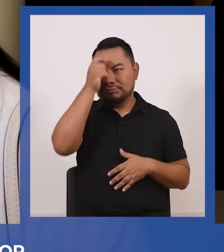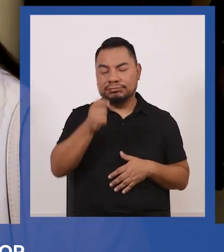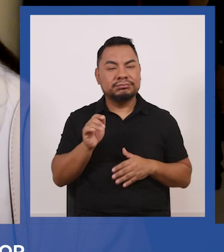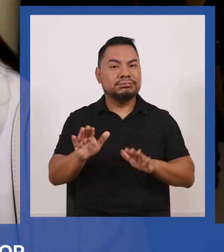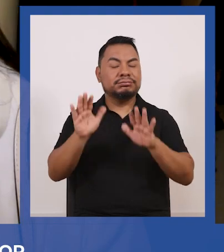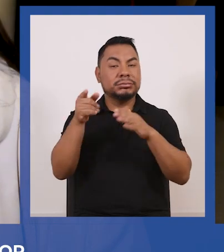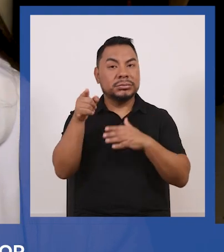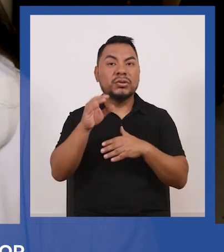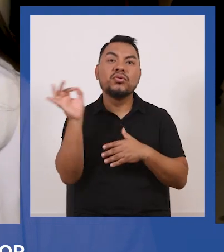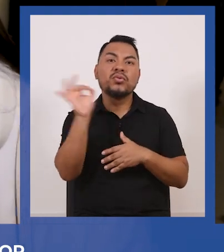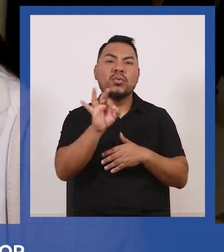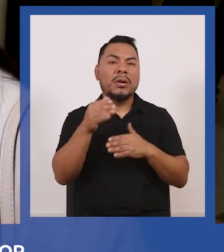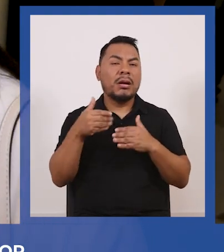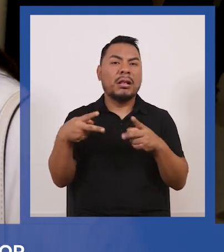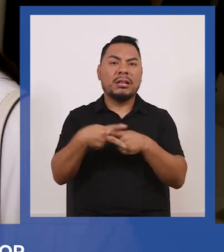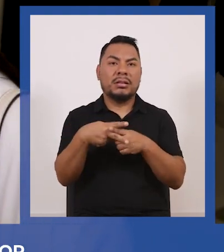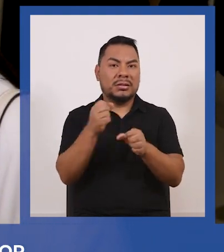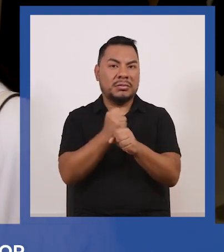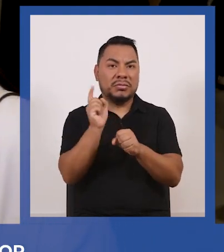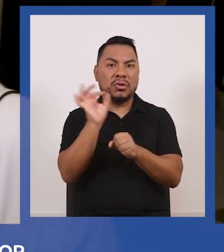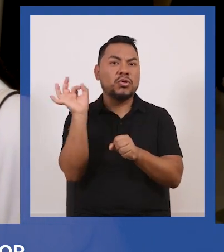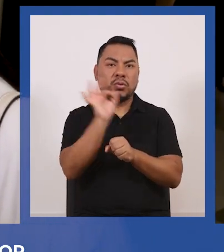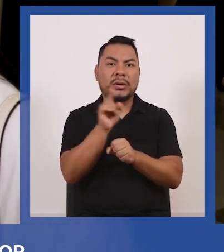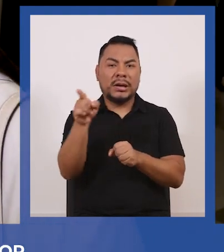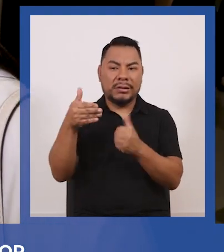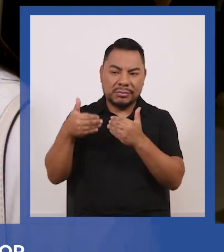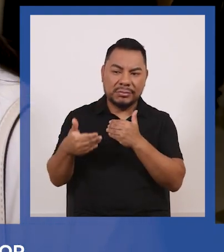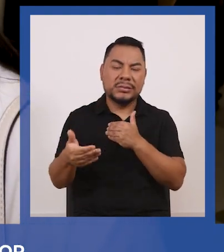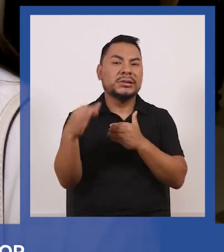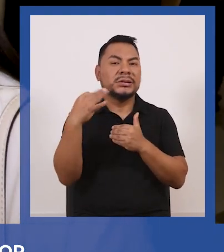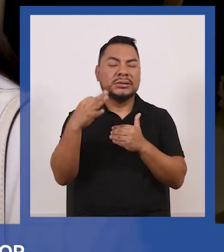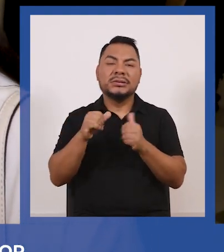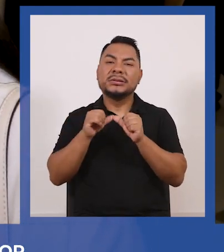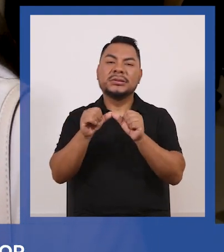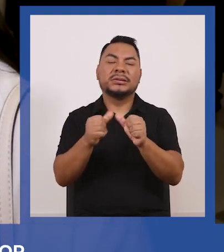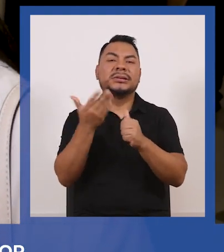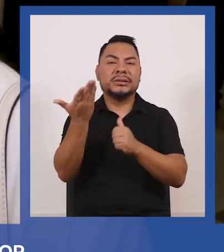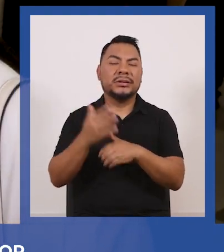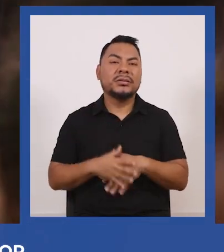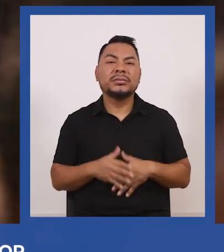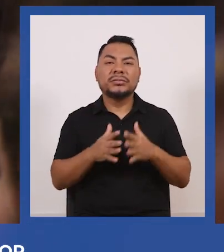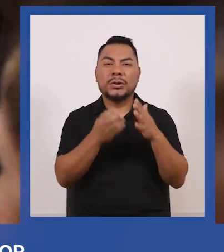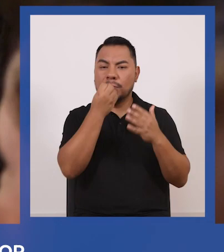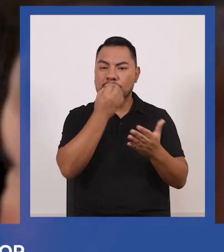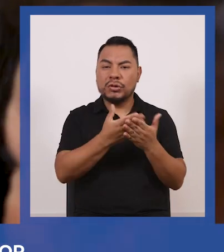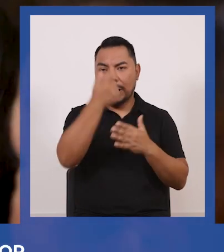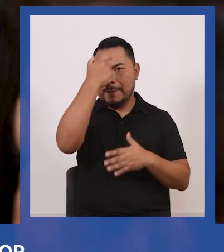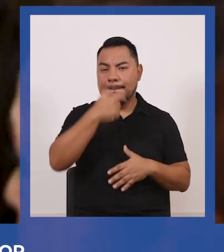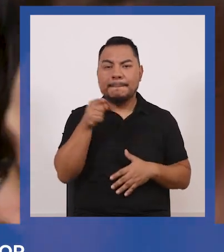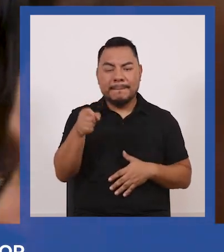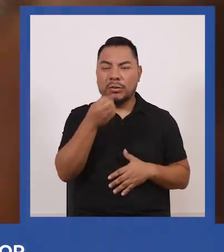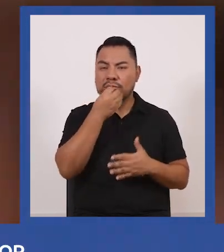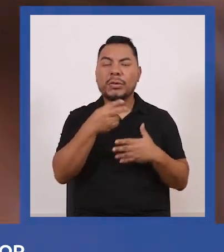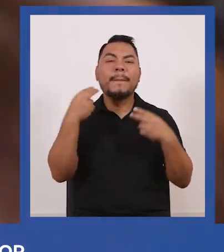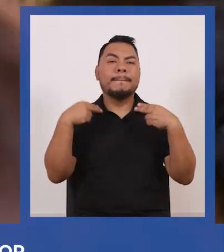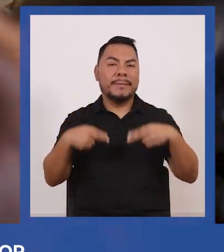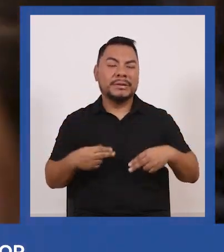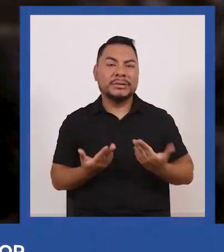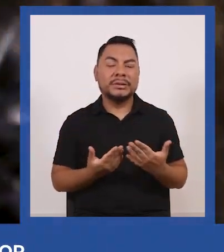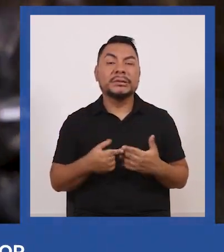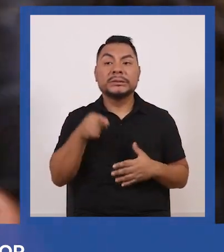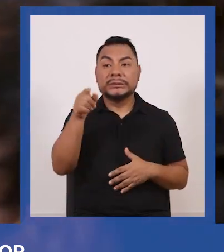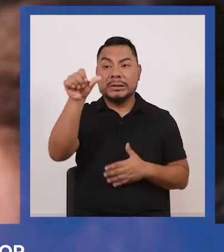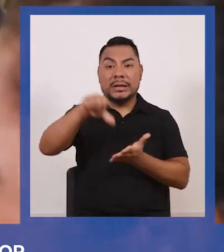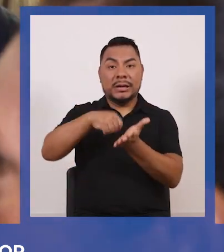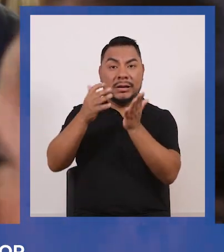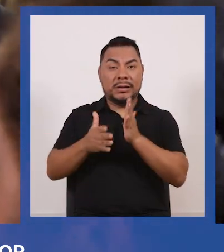porque nunca ha parado de trabajar siempre está dispuesto él muy buena persona muy buen ser humano y como